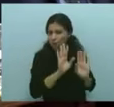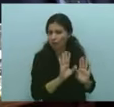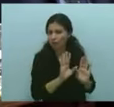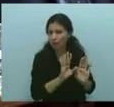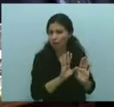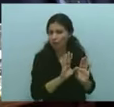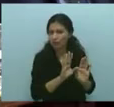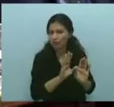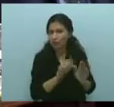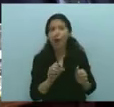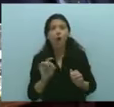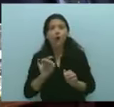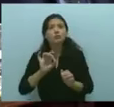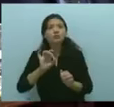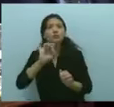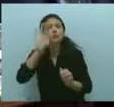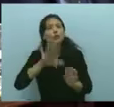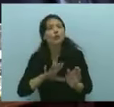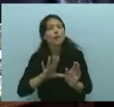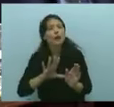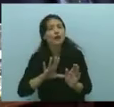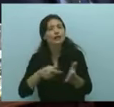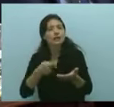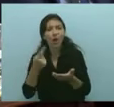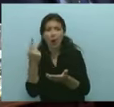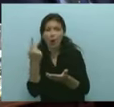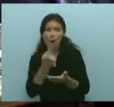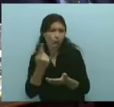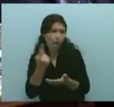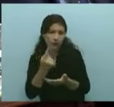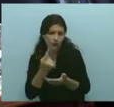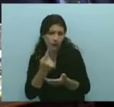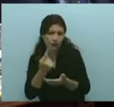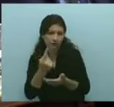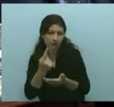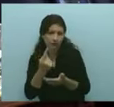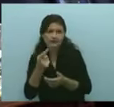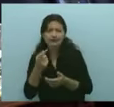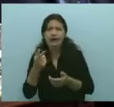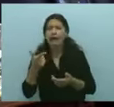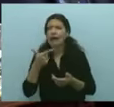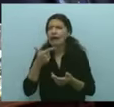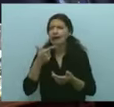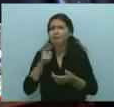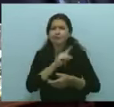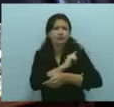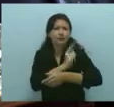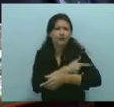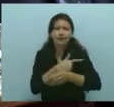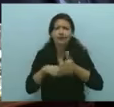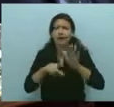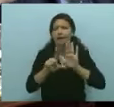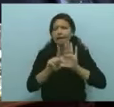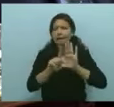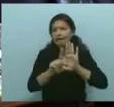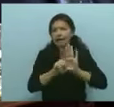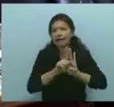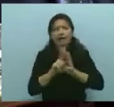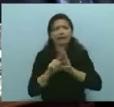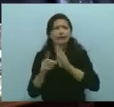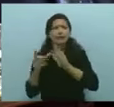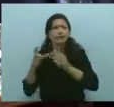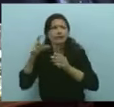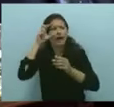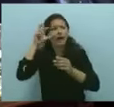un aporte por única vez de un mes completo de sueldo de todas las autoridades de la provincia, legislativas, judiciales, tribunal de cuenta, la